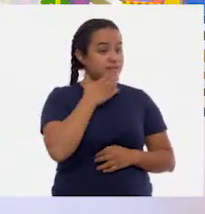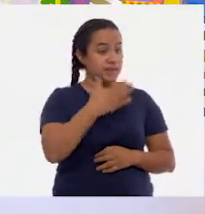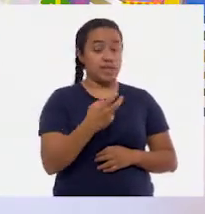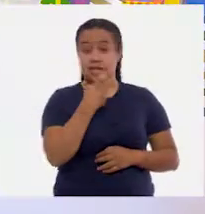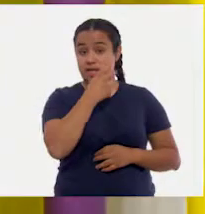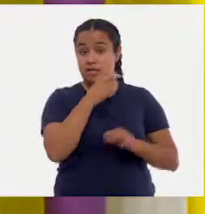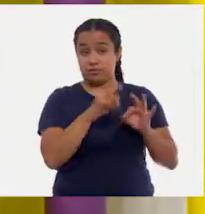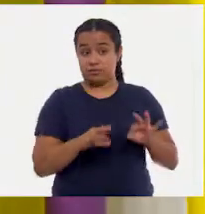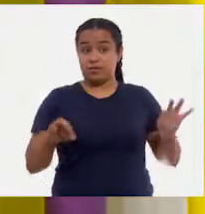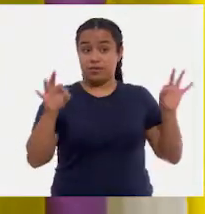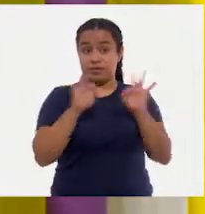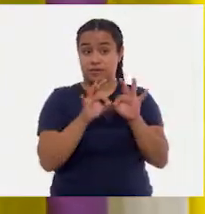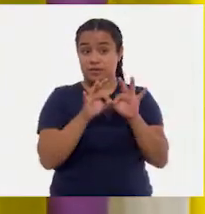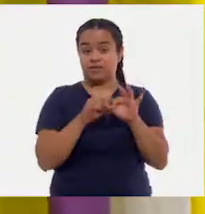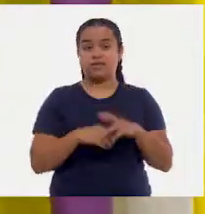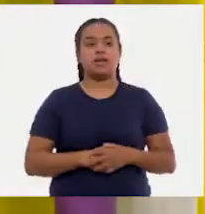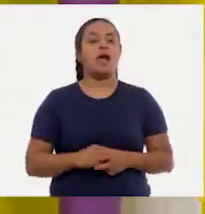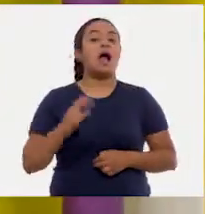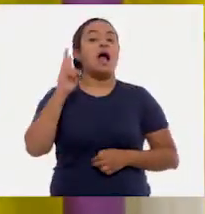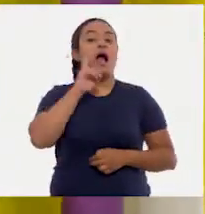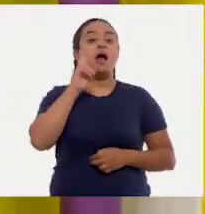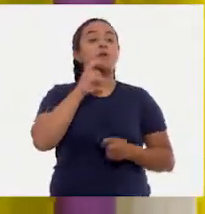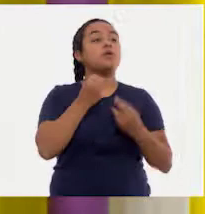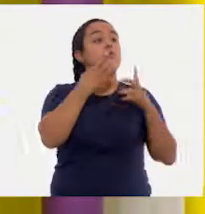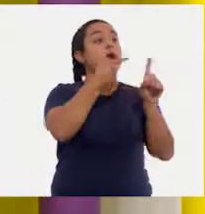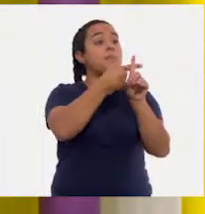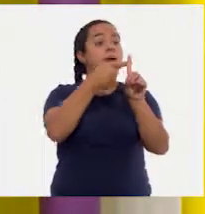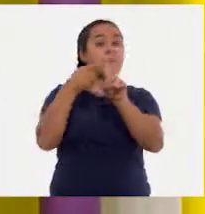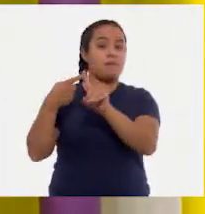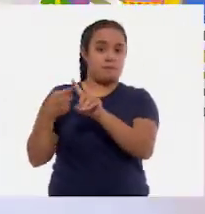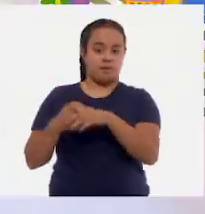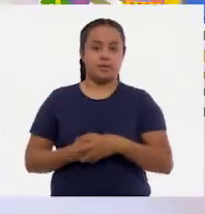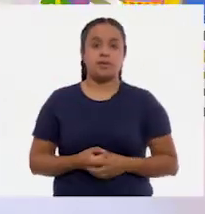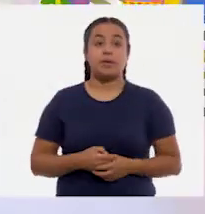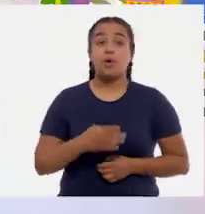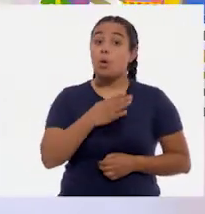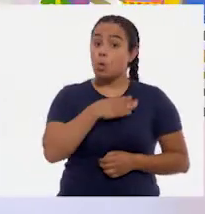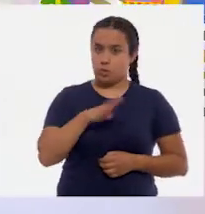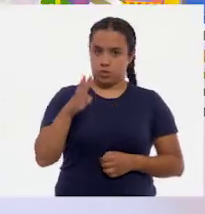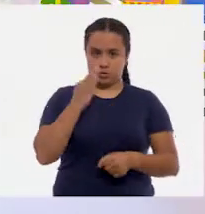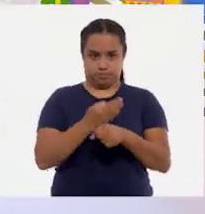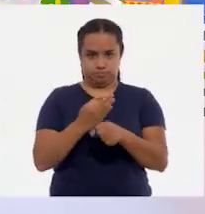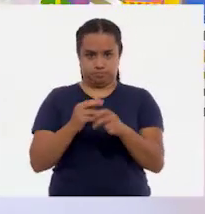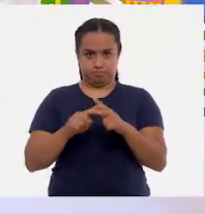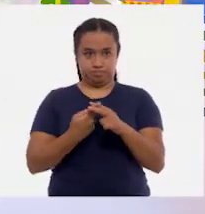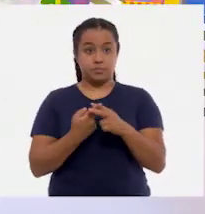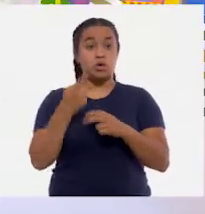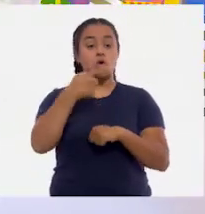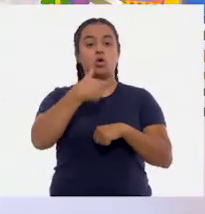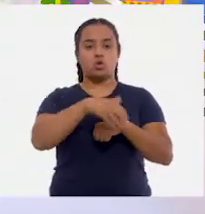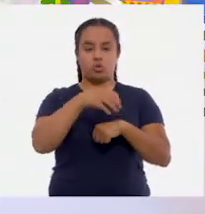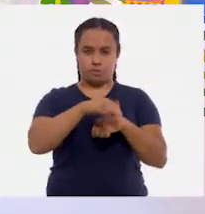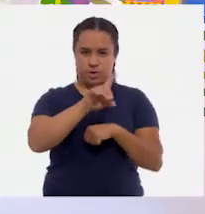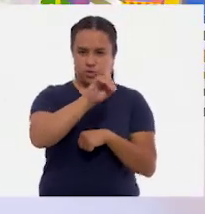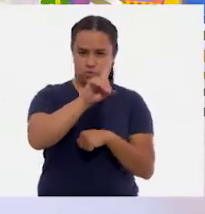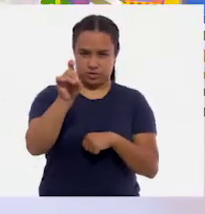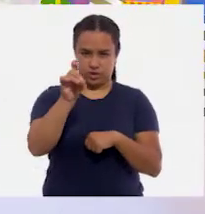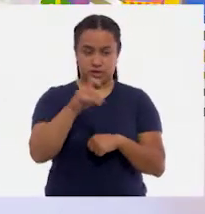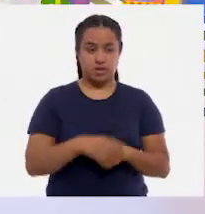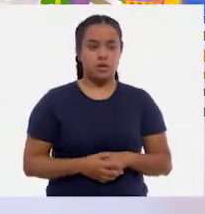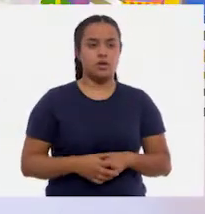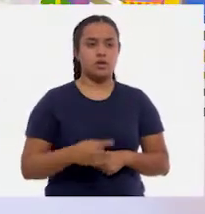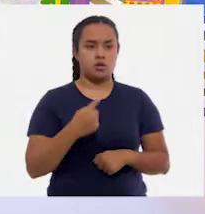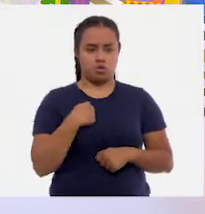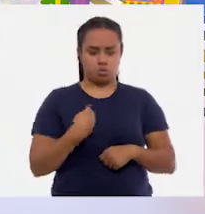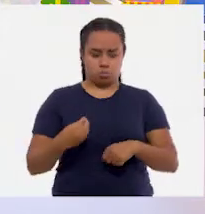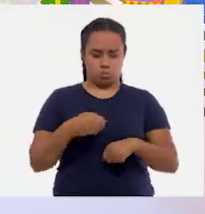reto muy importante, niñas y niños. A ver cuánto puedo sumar. Bueno, vamos a empezar. Tenemos el número cien. Y lo voy a poner